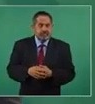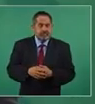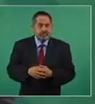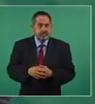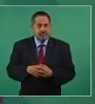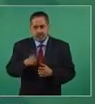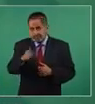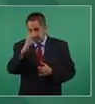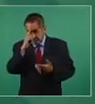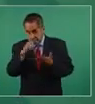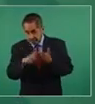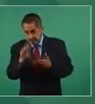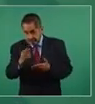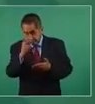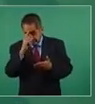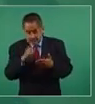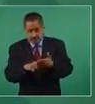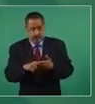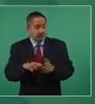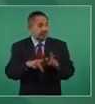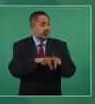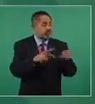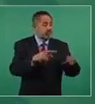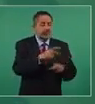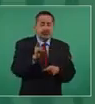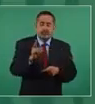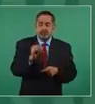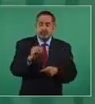¿usted cree que el universal